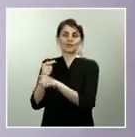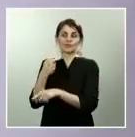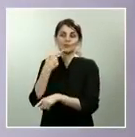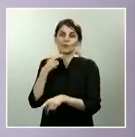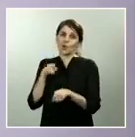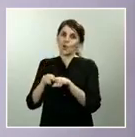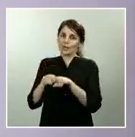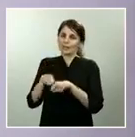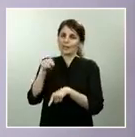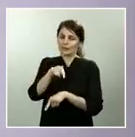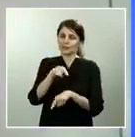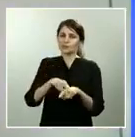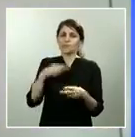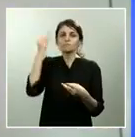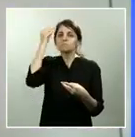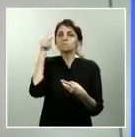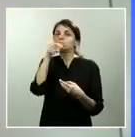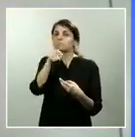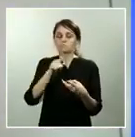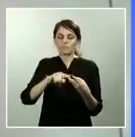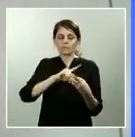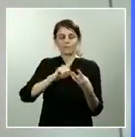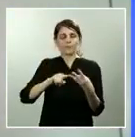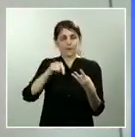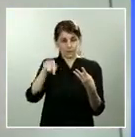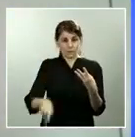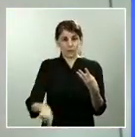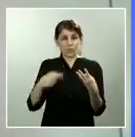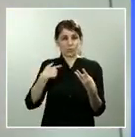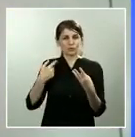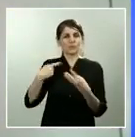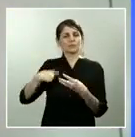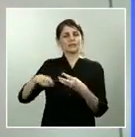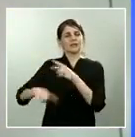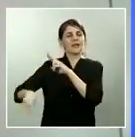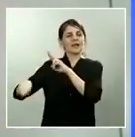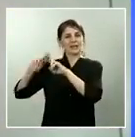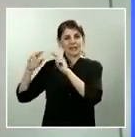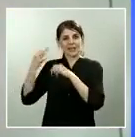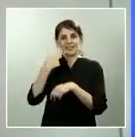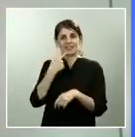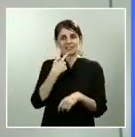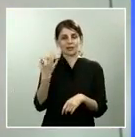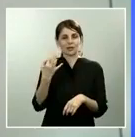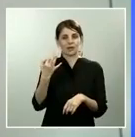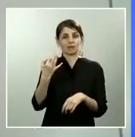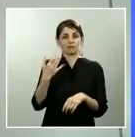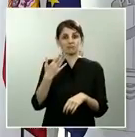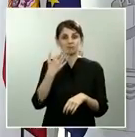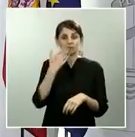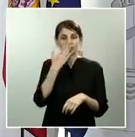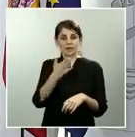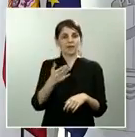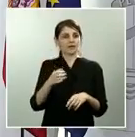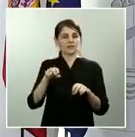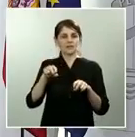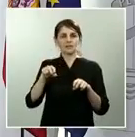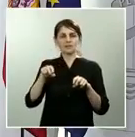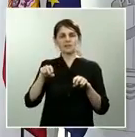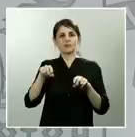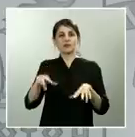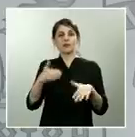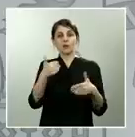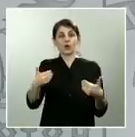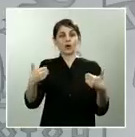Generalitat ha dicho que con la independencia de Cataluña se habrían evitado muertes. ¿Qué opina al respecto? Muchas gracias. Bien,